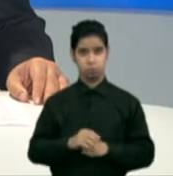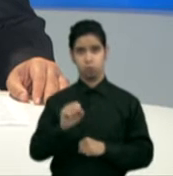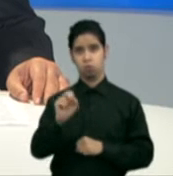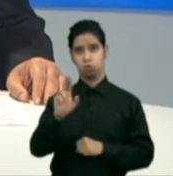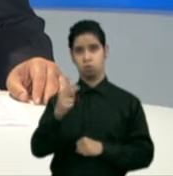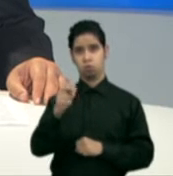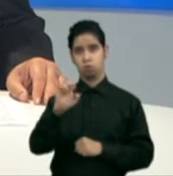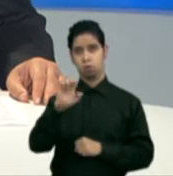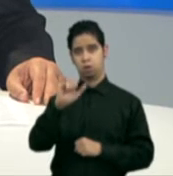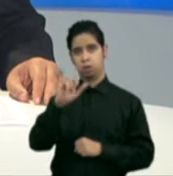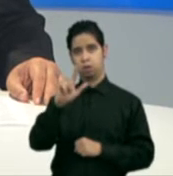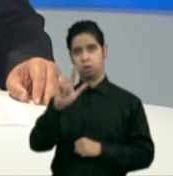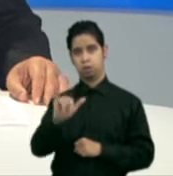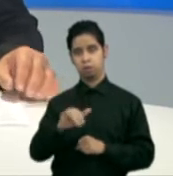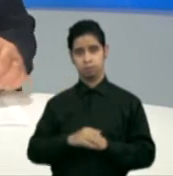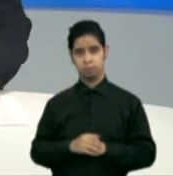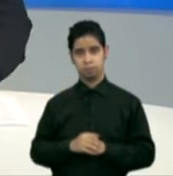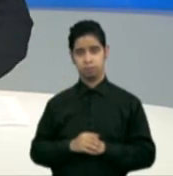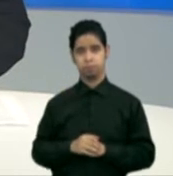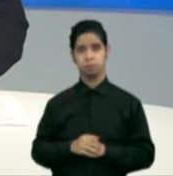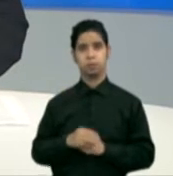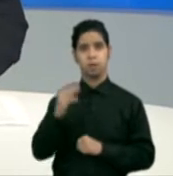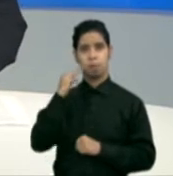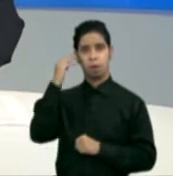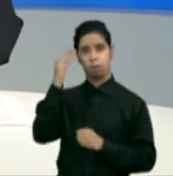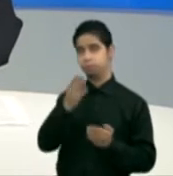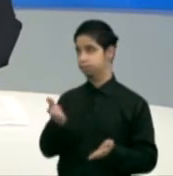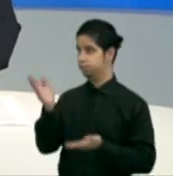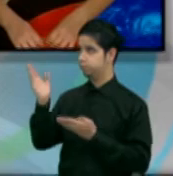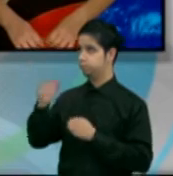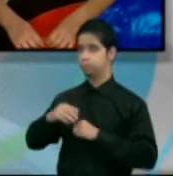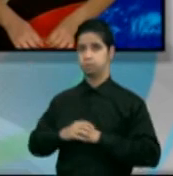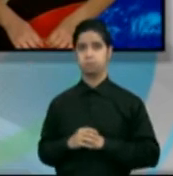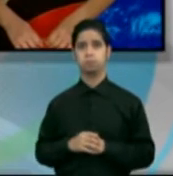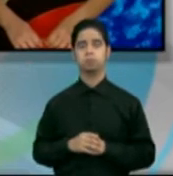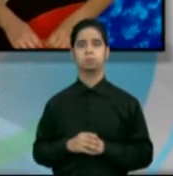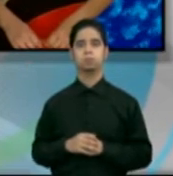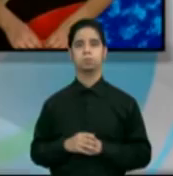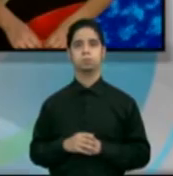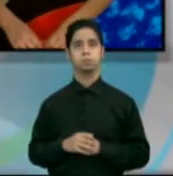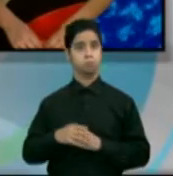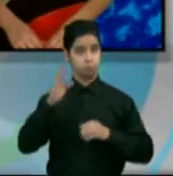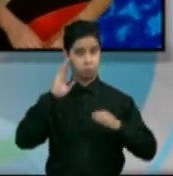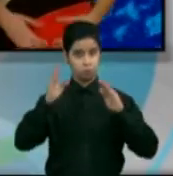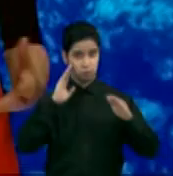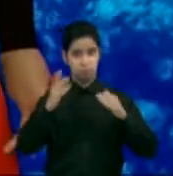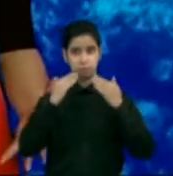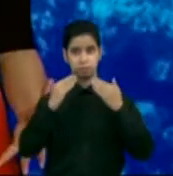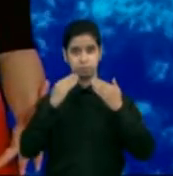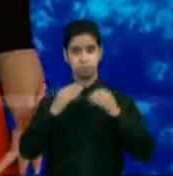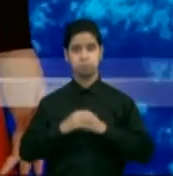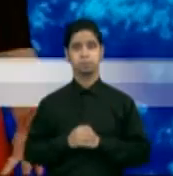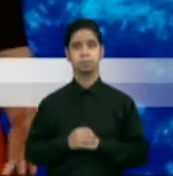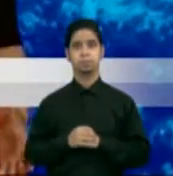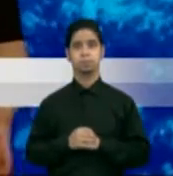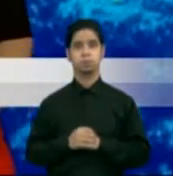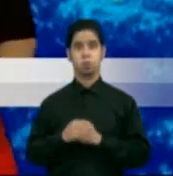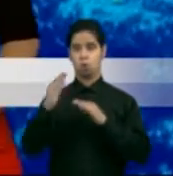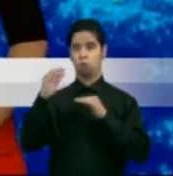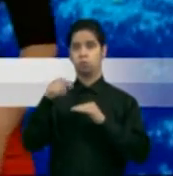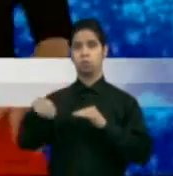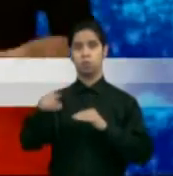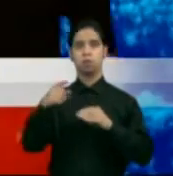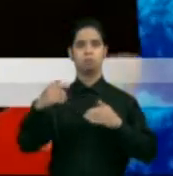López Belén desde el Laboratorio de Comunicaciones Científicas en Mayagüez. ¿Qué tal amigos? Muchas gracias. Espero que estén disfrutando de esa